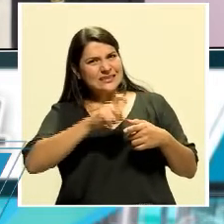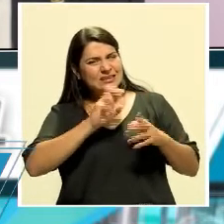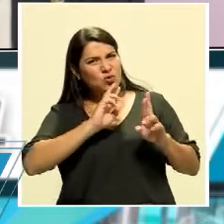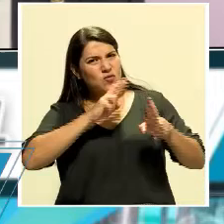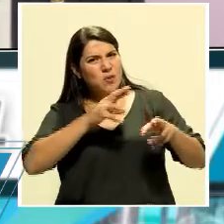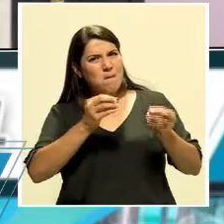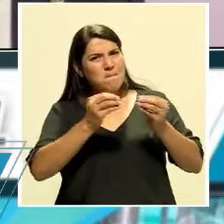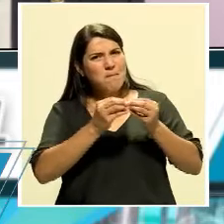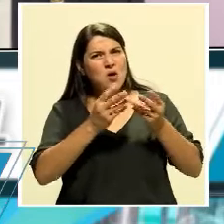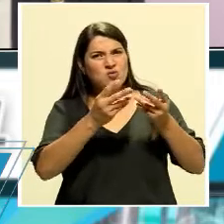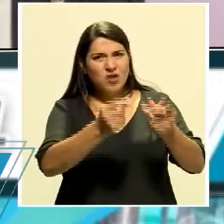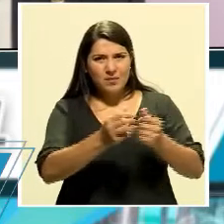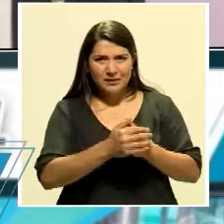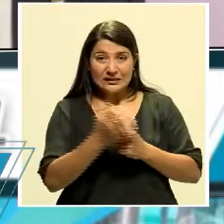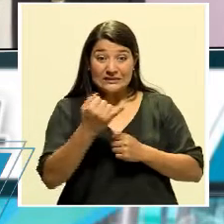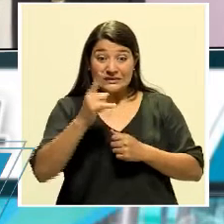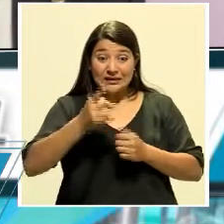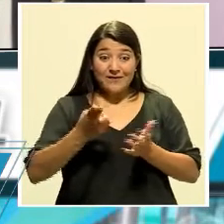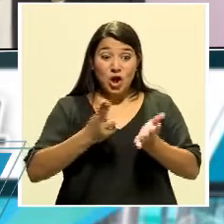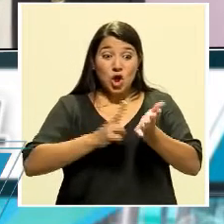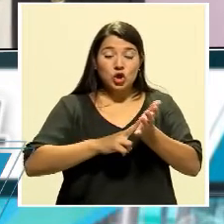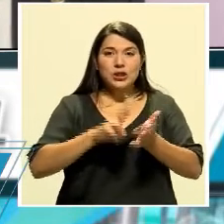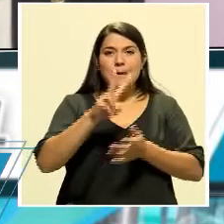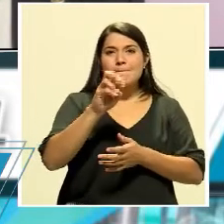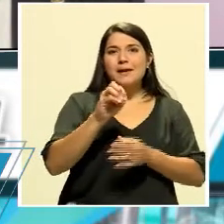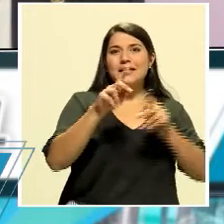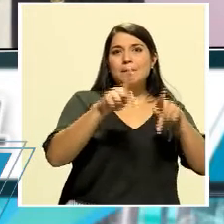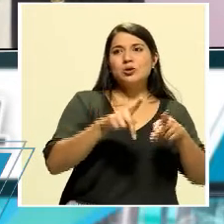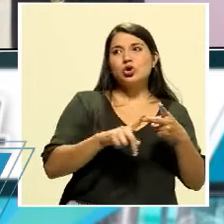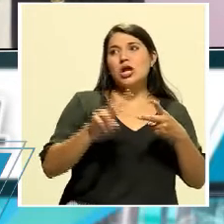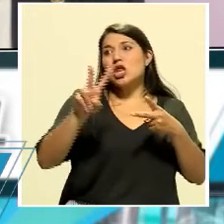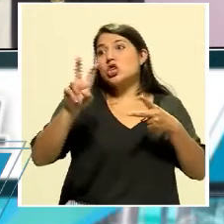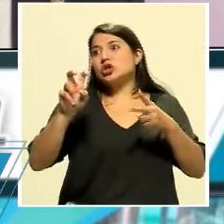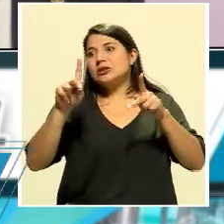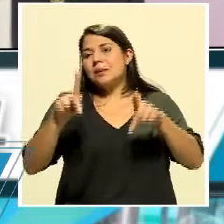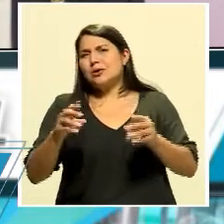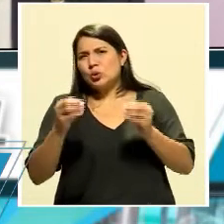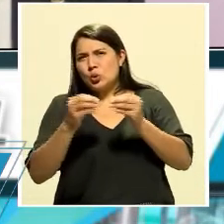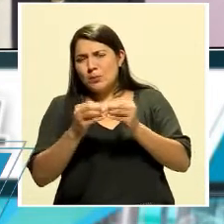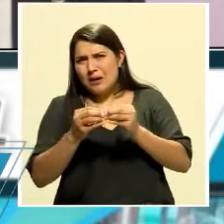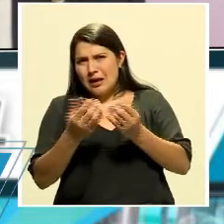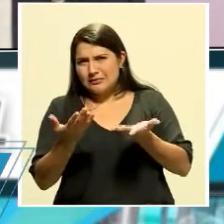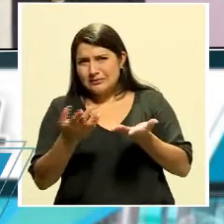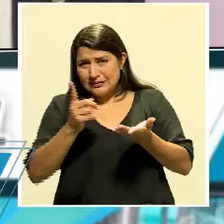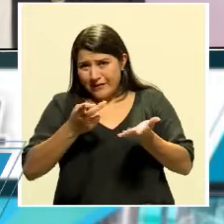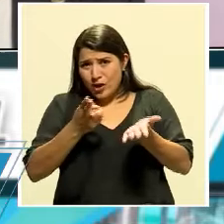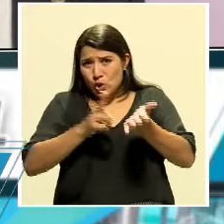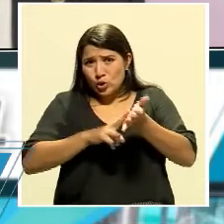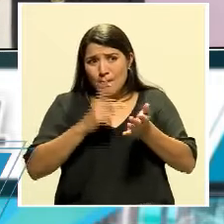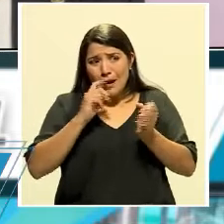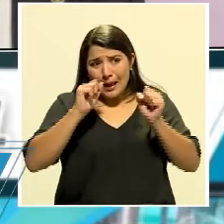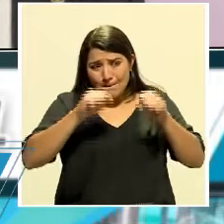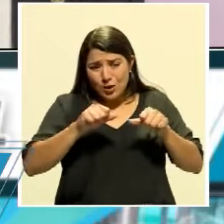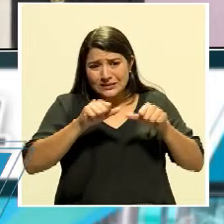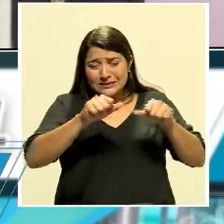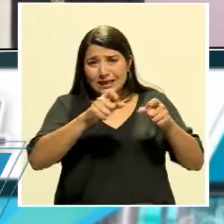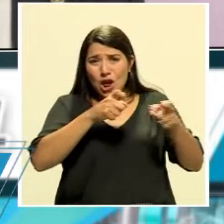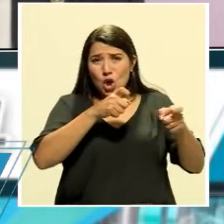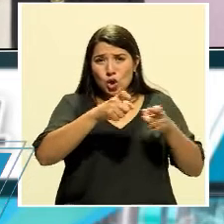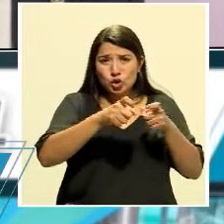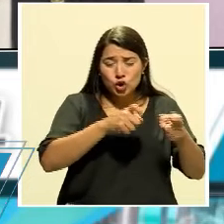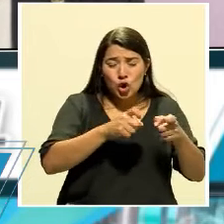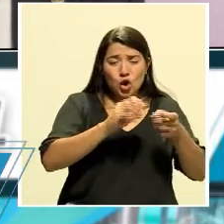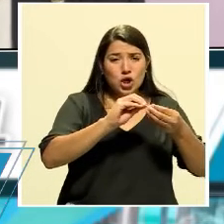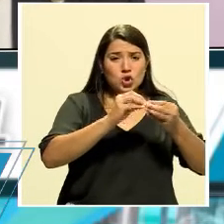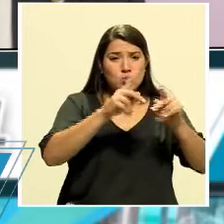20 personas, 100 personas, 200 personas, hay que contratarlas para que sigan el rastro epidemiológico o